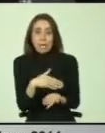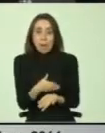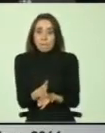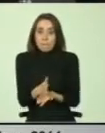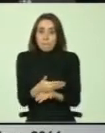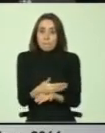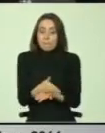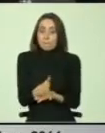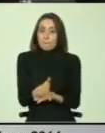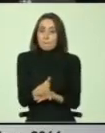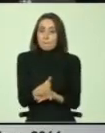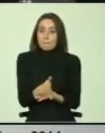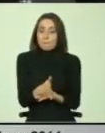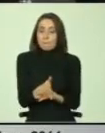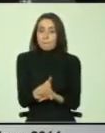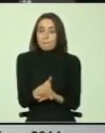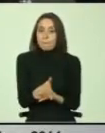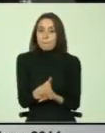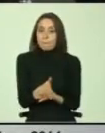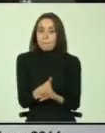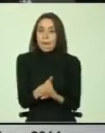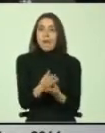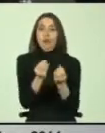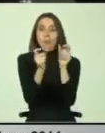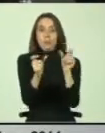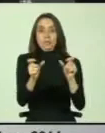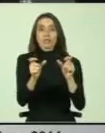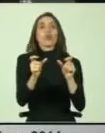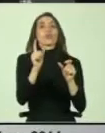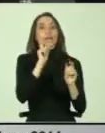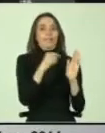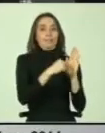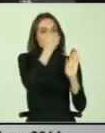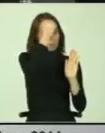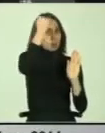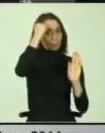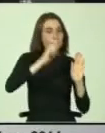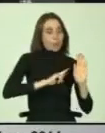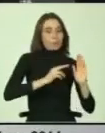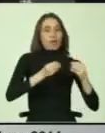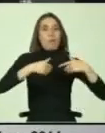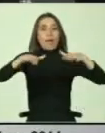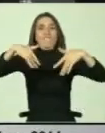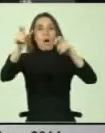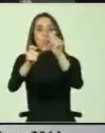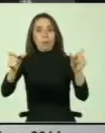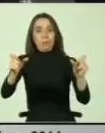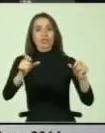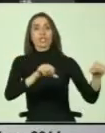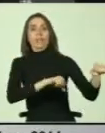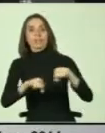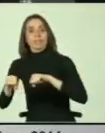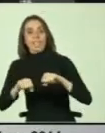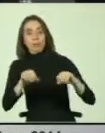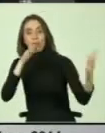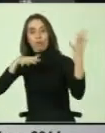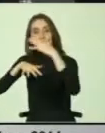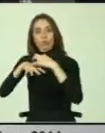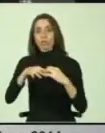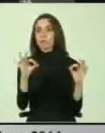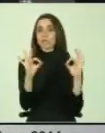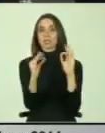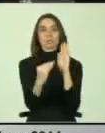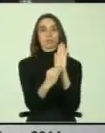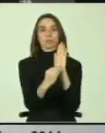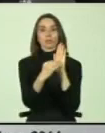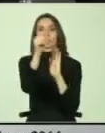evacuación del cuerpo bombero Valparaíso en el caso de terremoto y tsunami no contempla en lo absoluto el tema